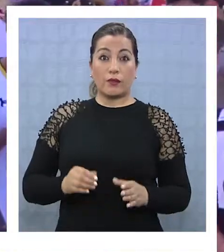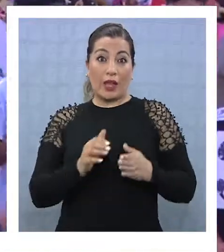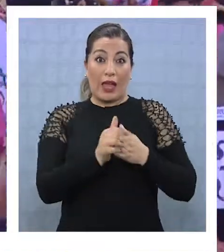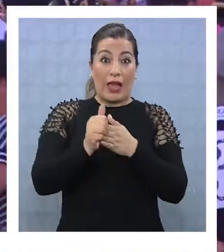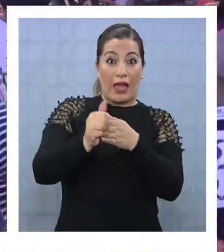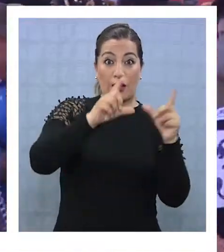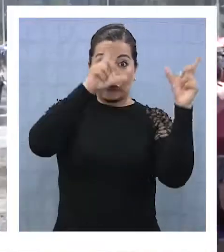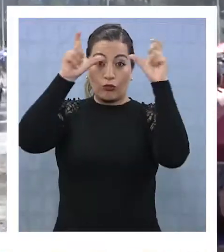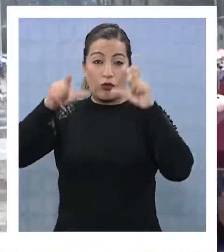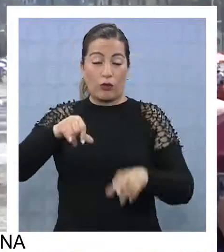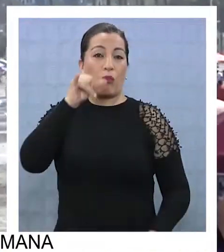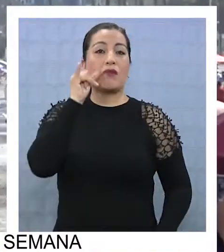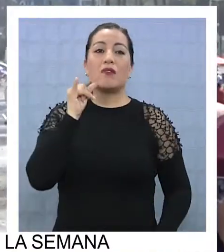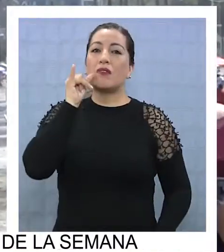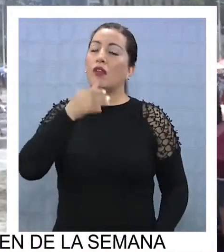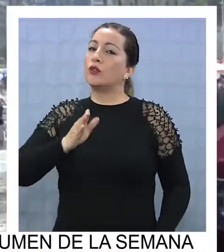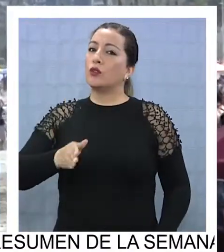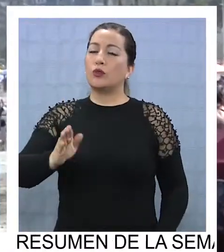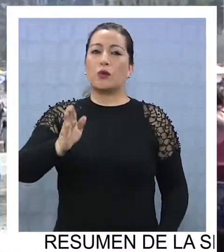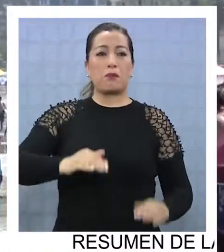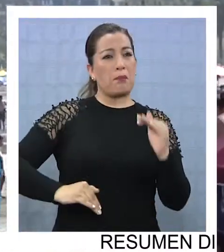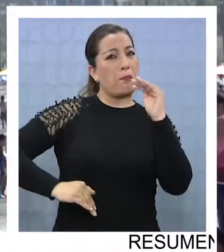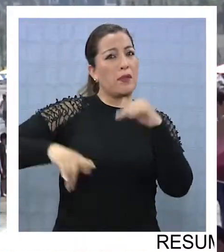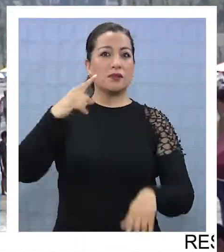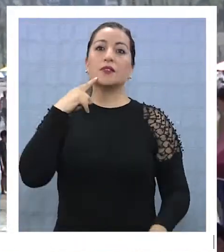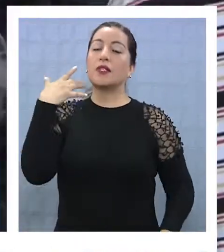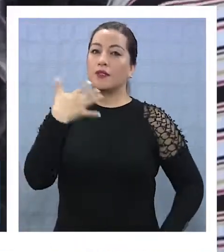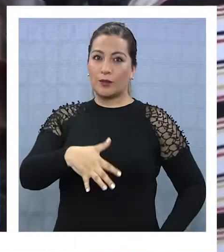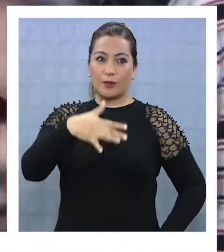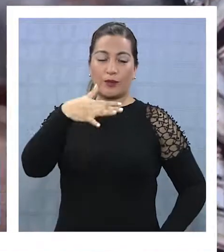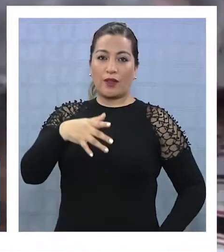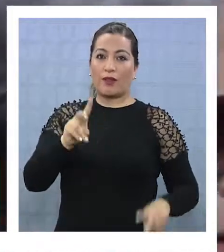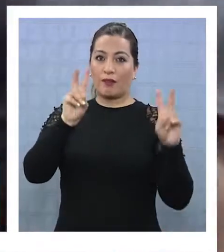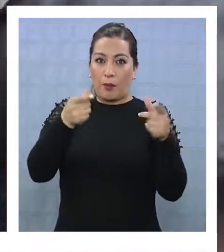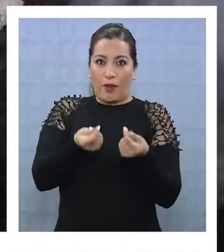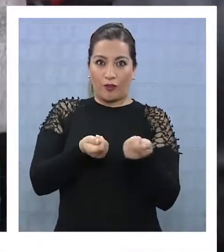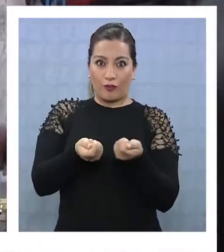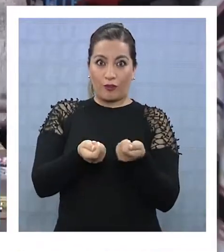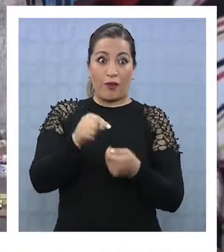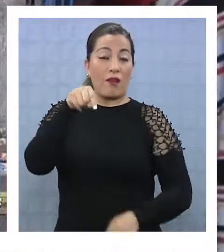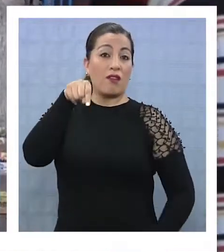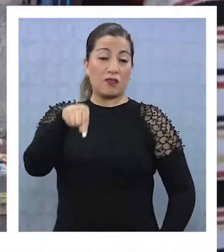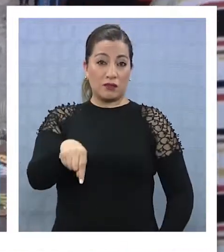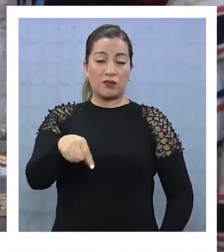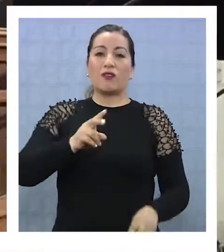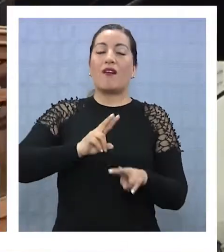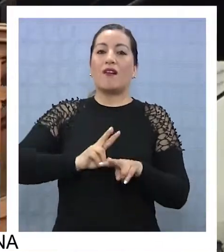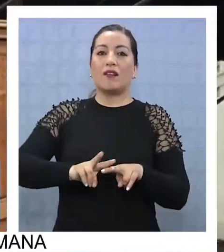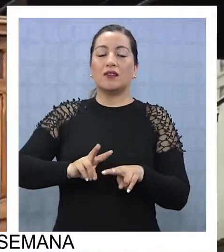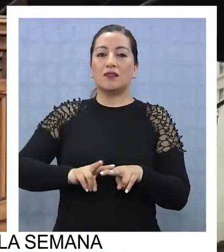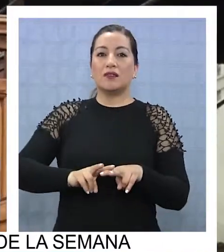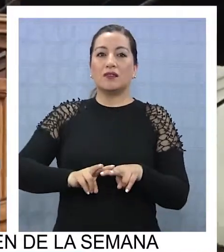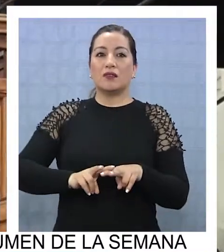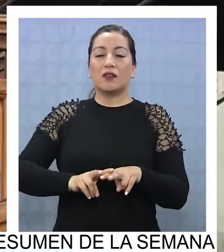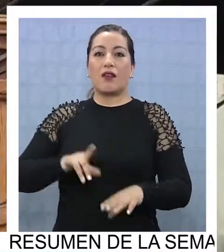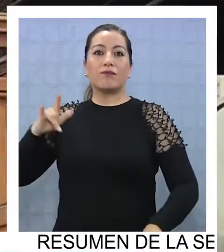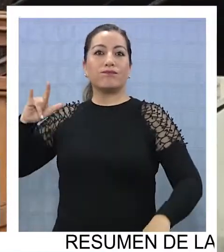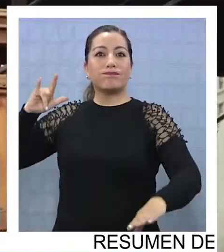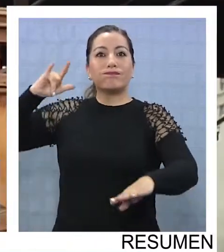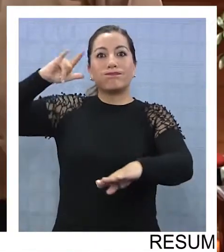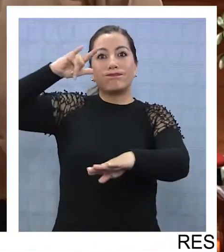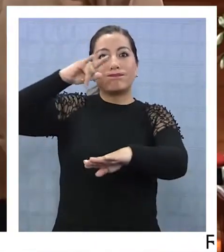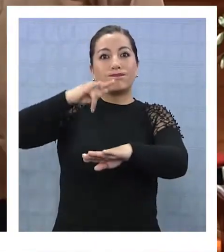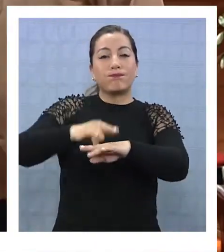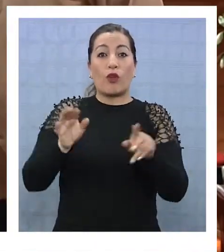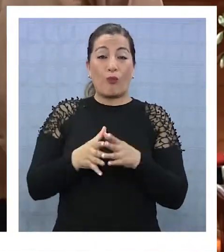El turismo en nuestra ciudad sigue siendo uno de los pilares fundamentales de la economía. Por lo menos así lo dicen las